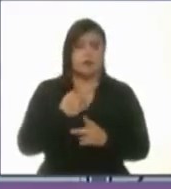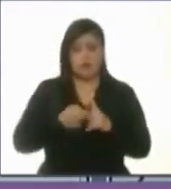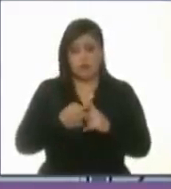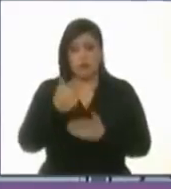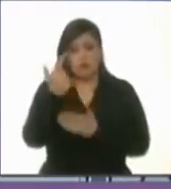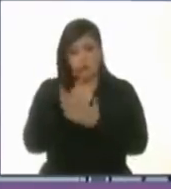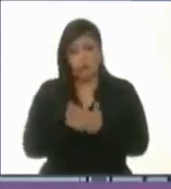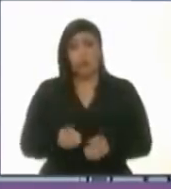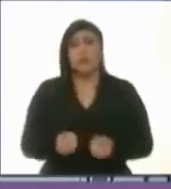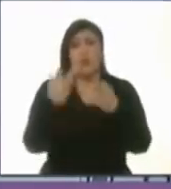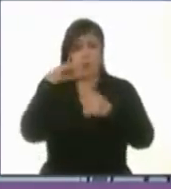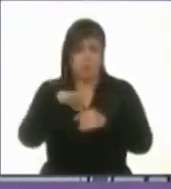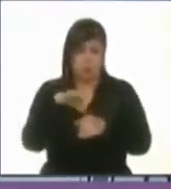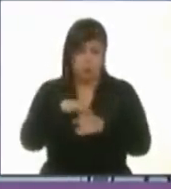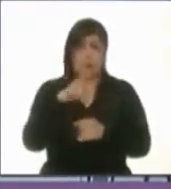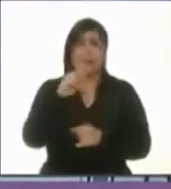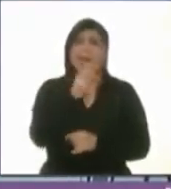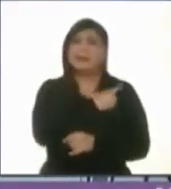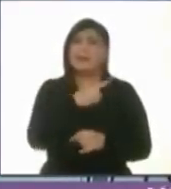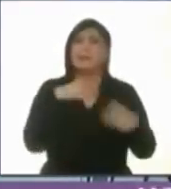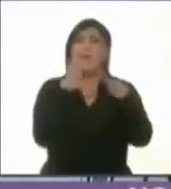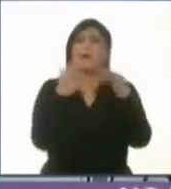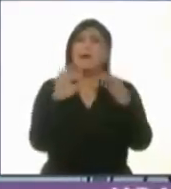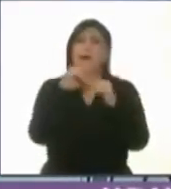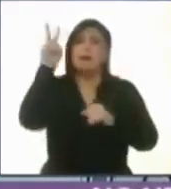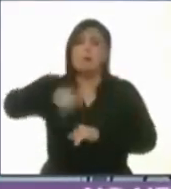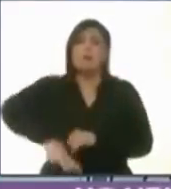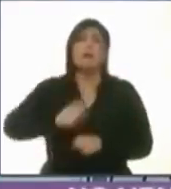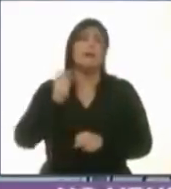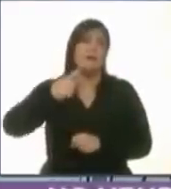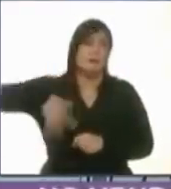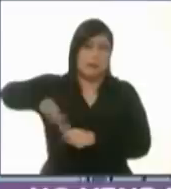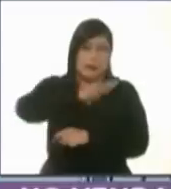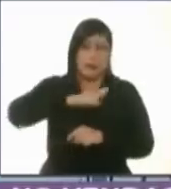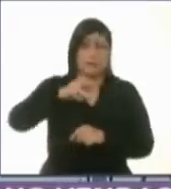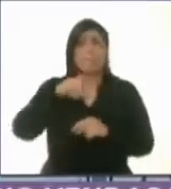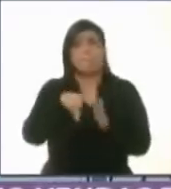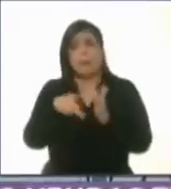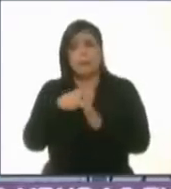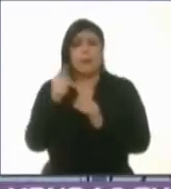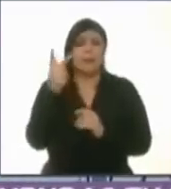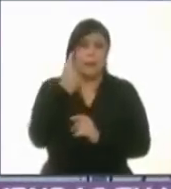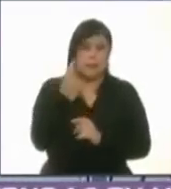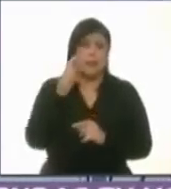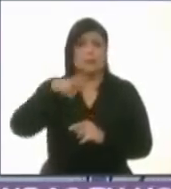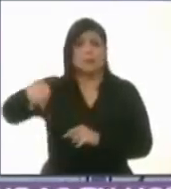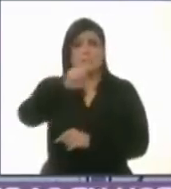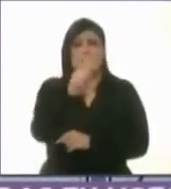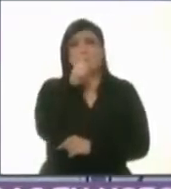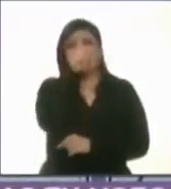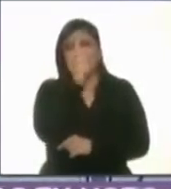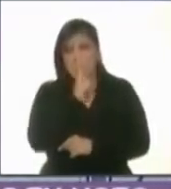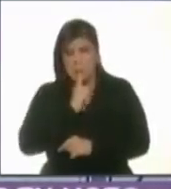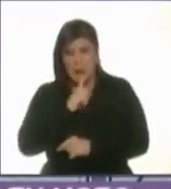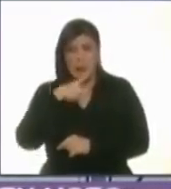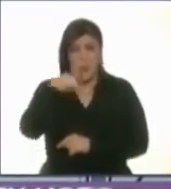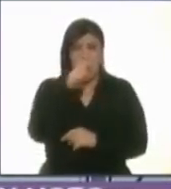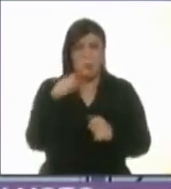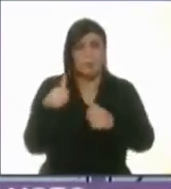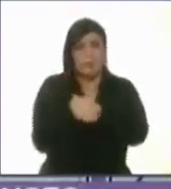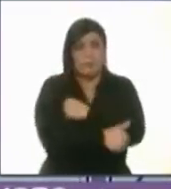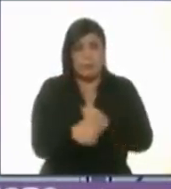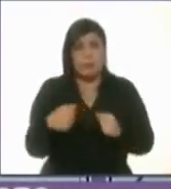sino contar la verdad. Y ustedes, medios de comunicación, mienten porque ocultando están